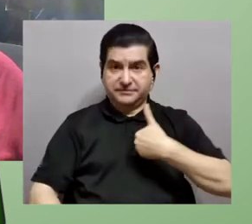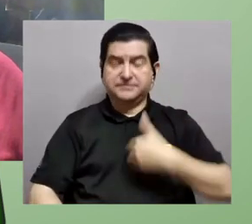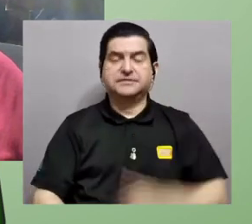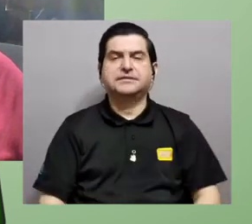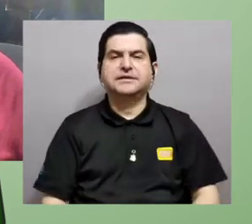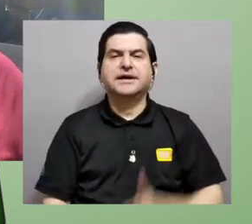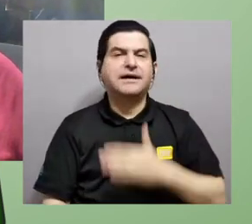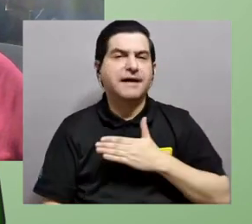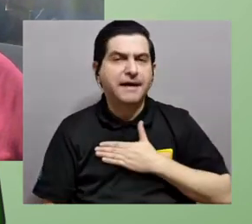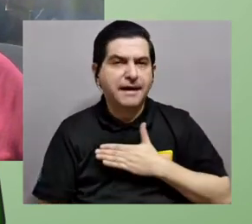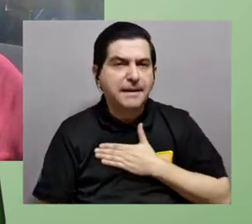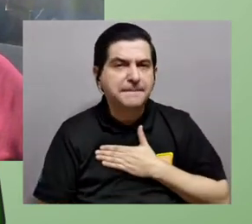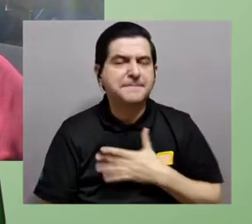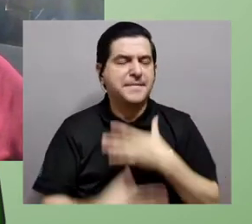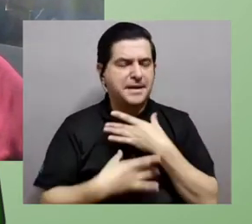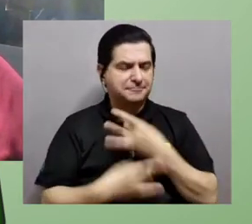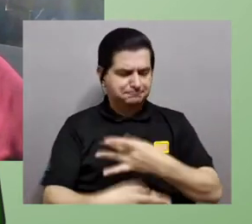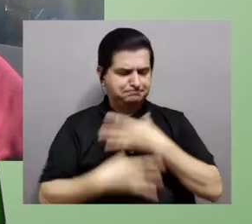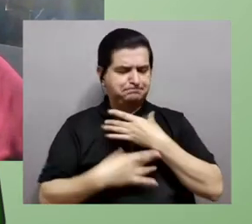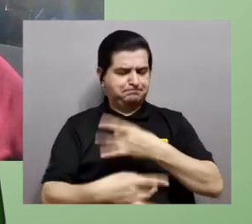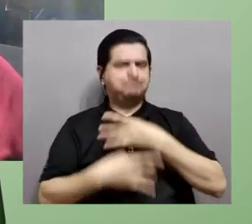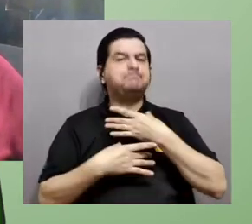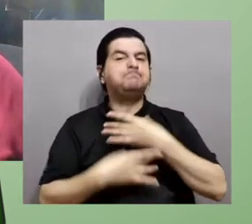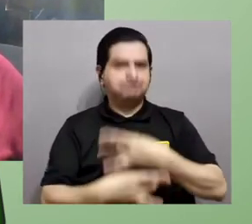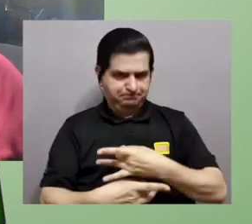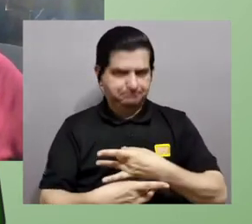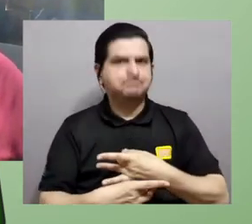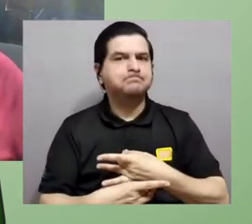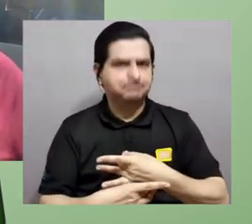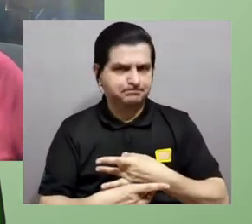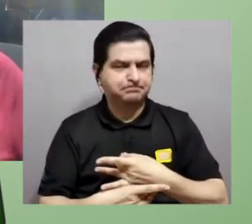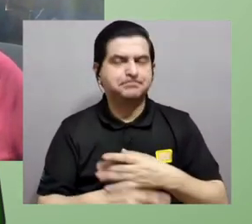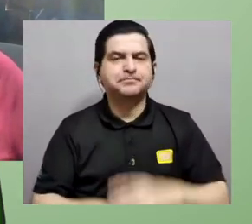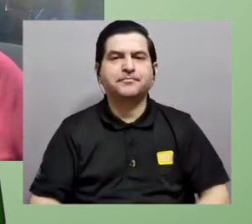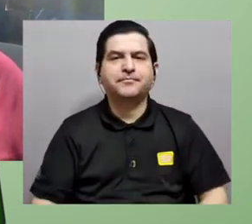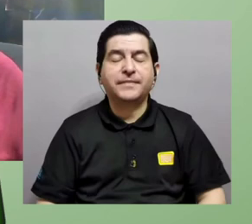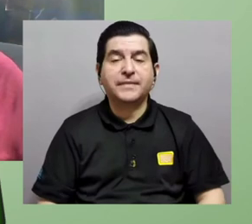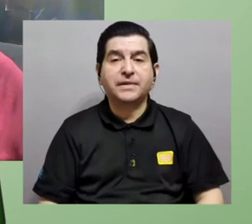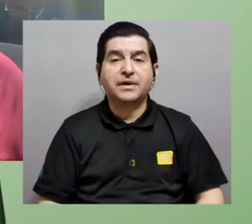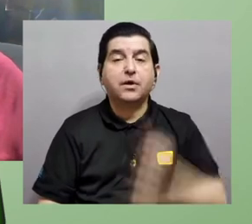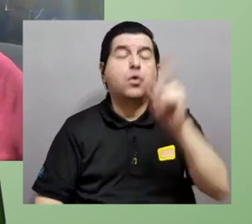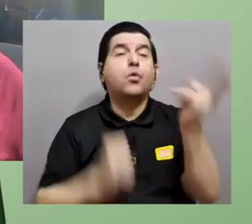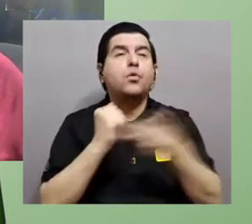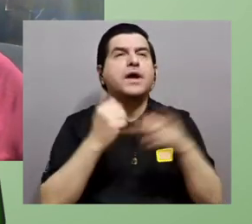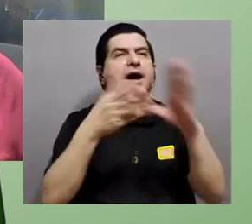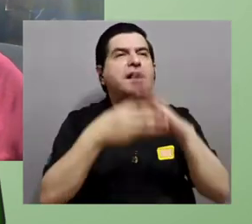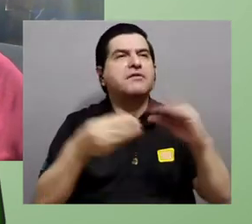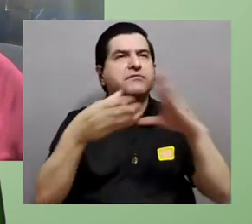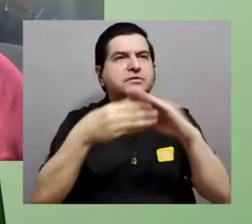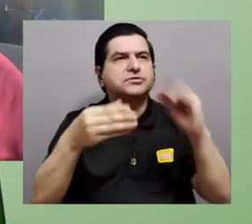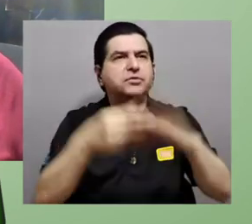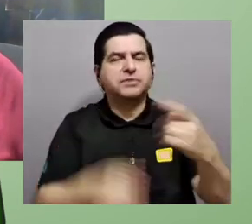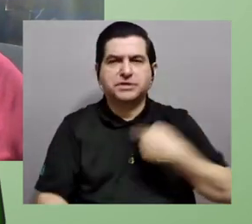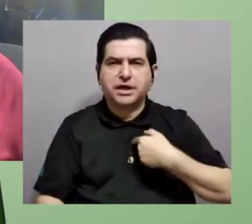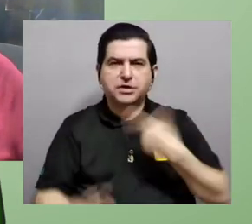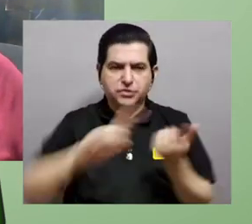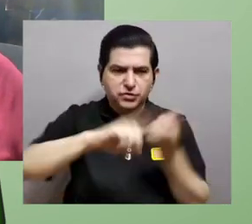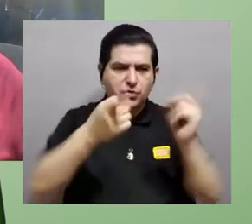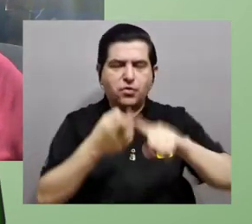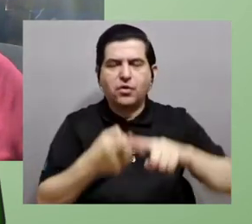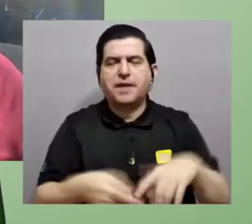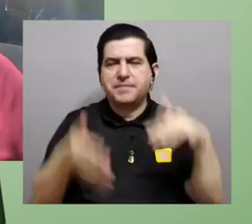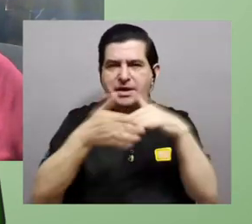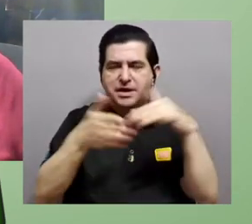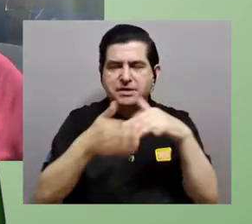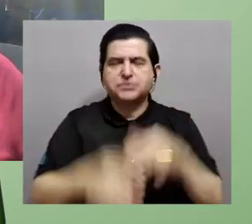animales. Entonces, a mí me llama muchísimo la atención que una vez estaba comentando con una